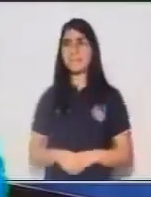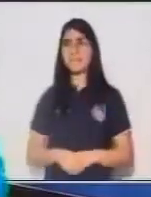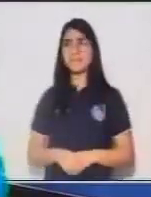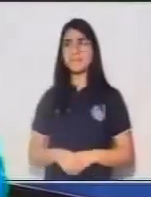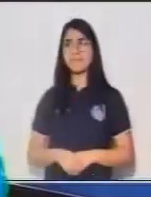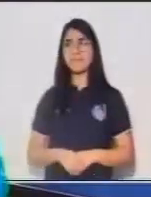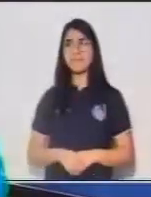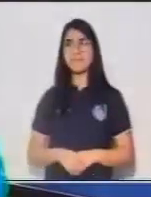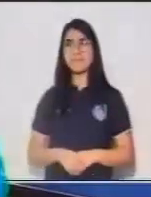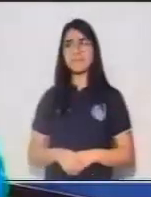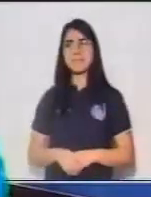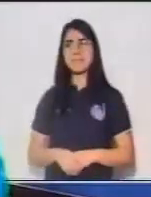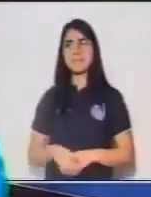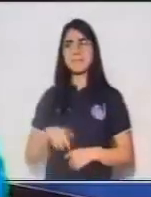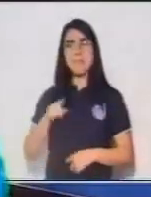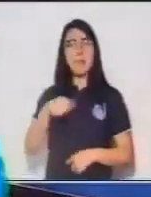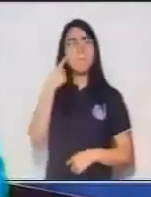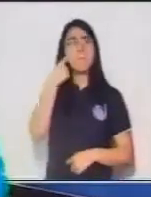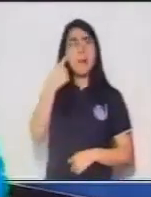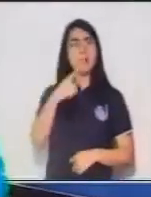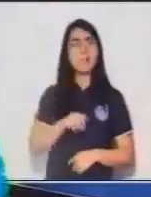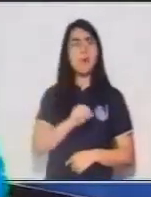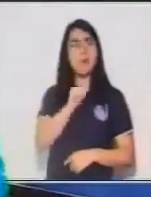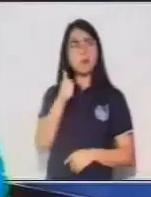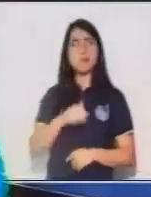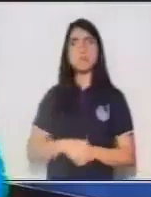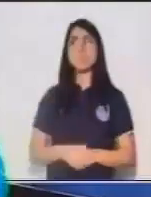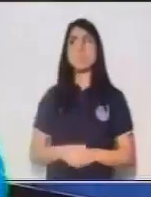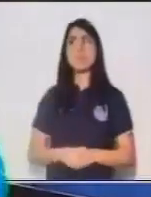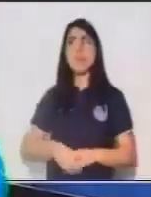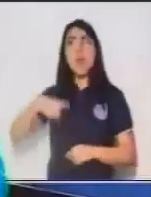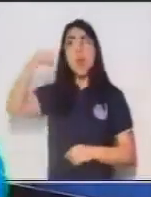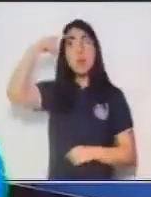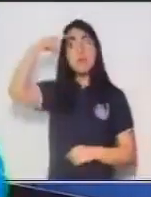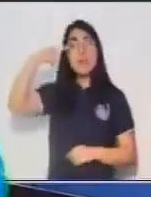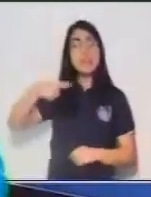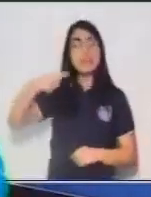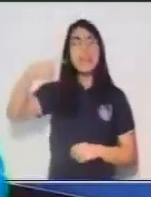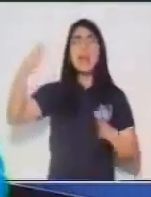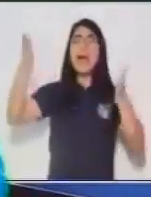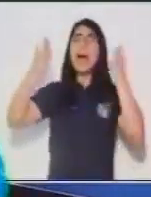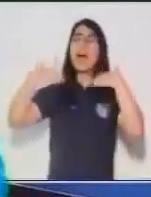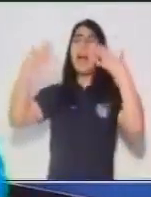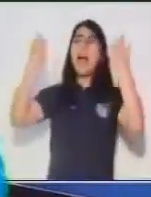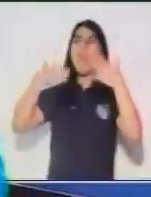Los días calurosos del verano están por llegar.